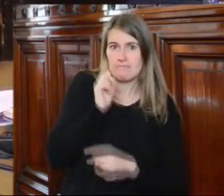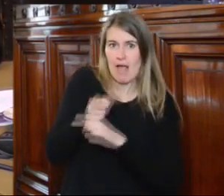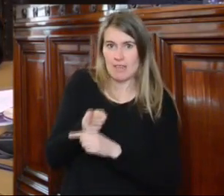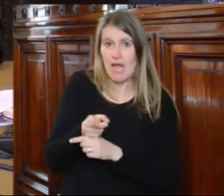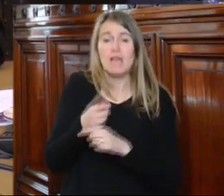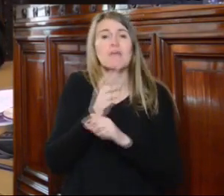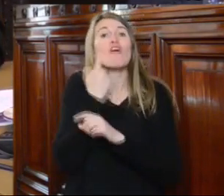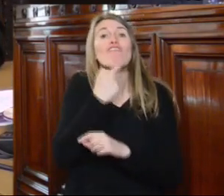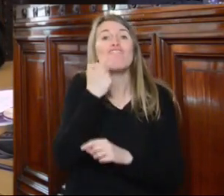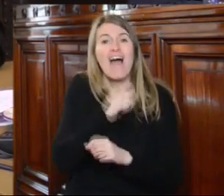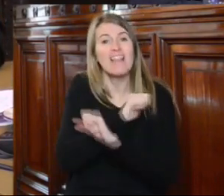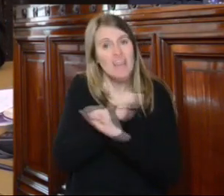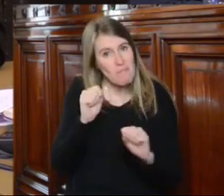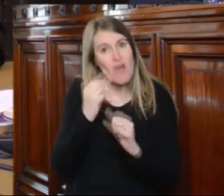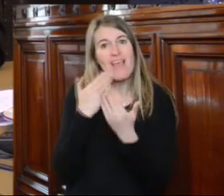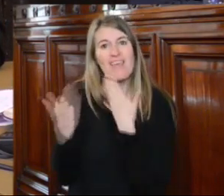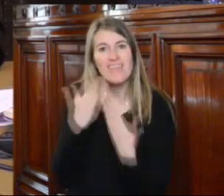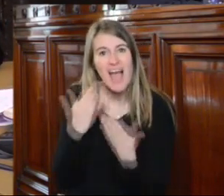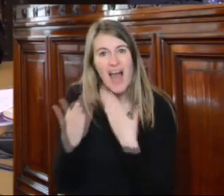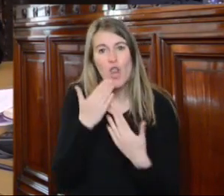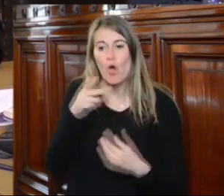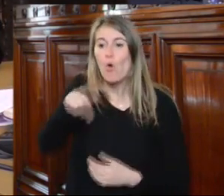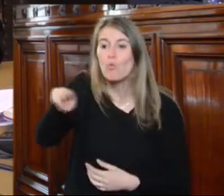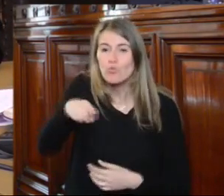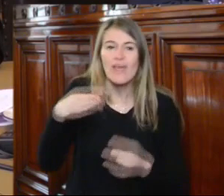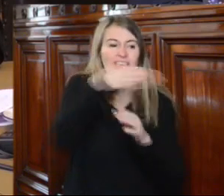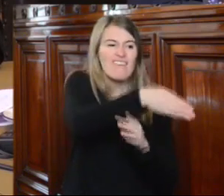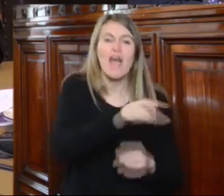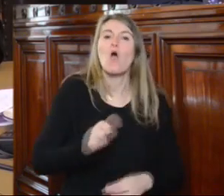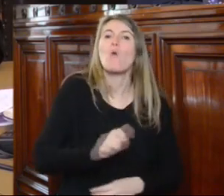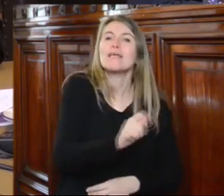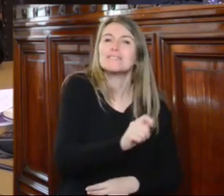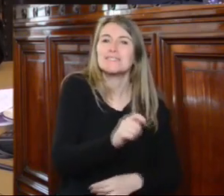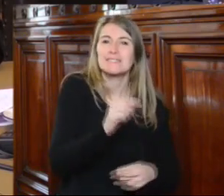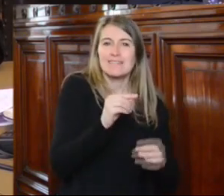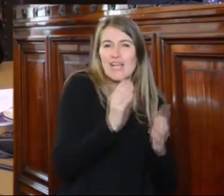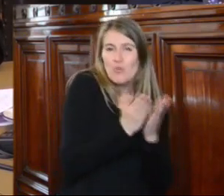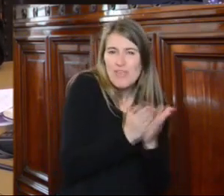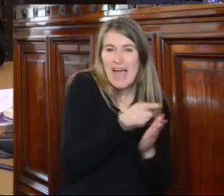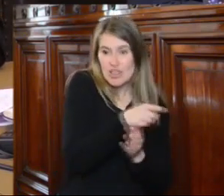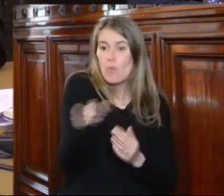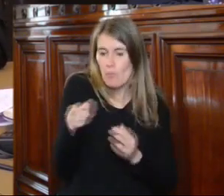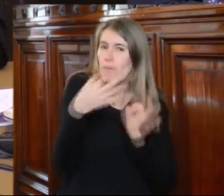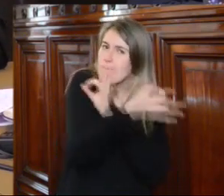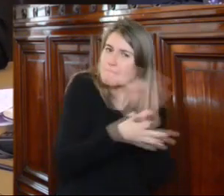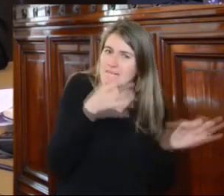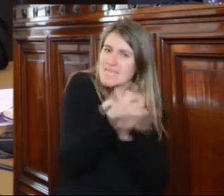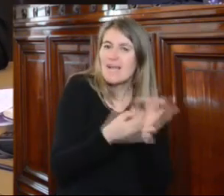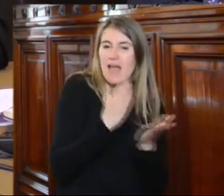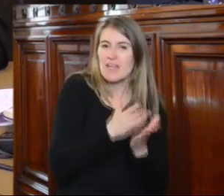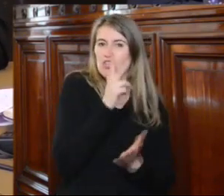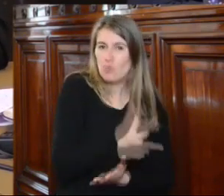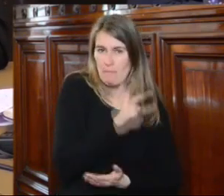diálogo capacitación de los operadores judiciales por parte de la institución nacional de derechos humanos en cuanto a bueno